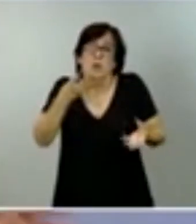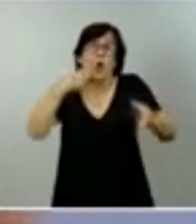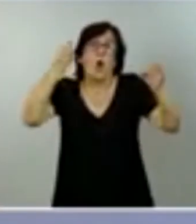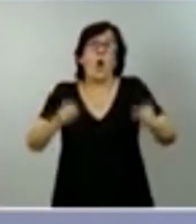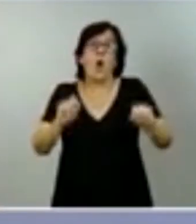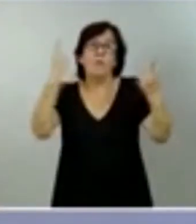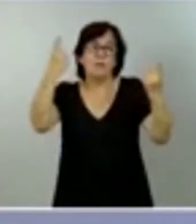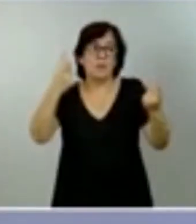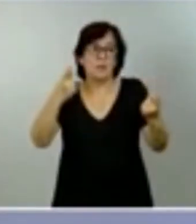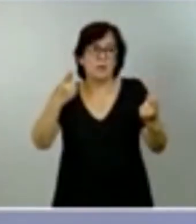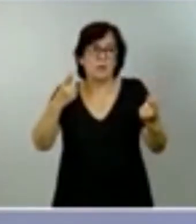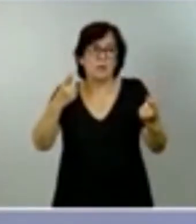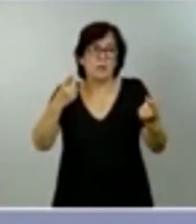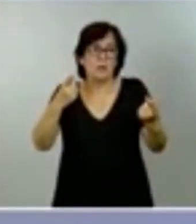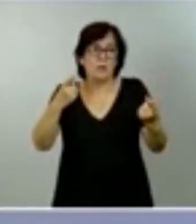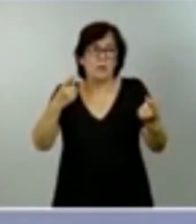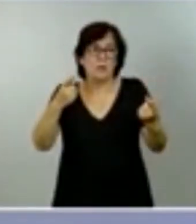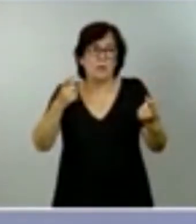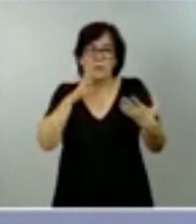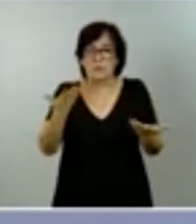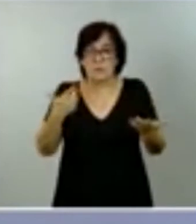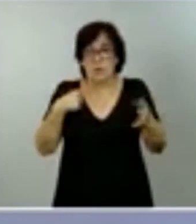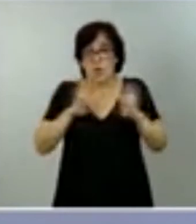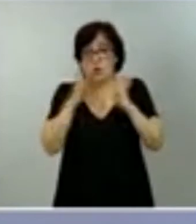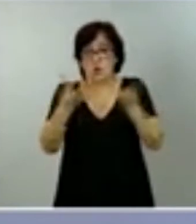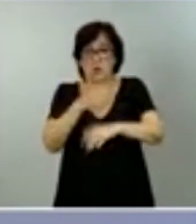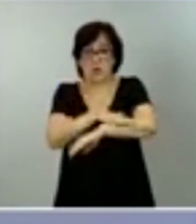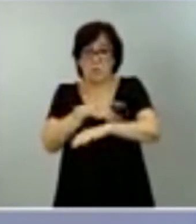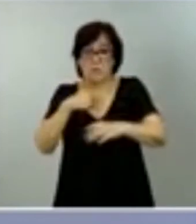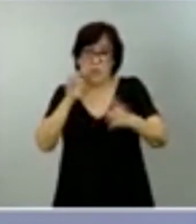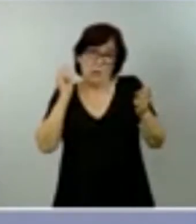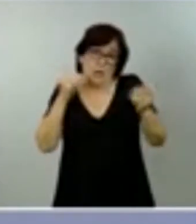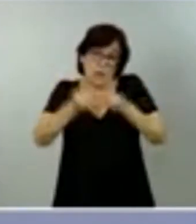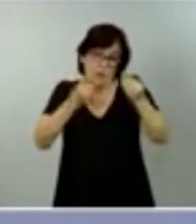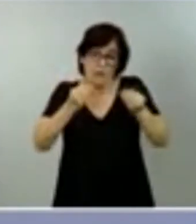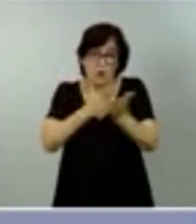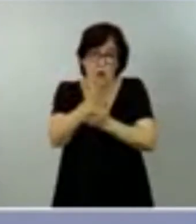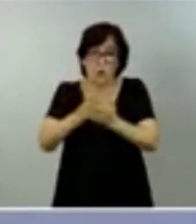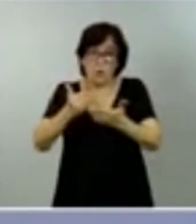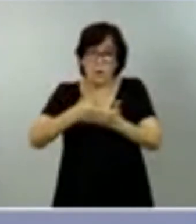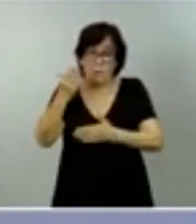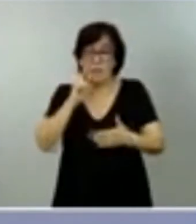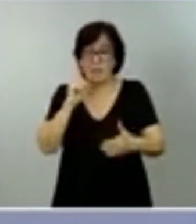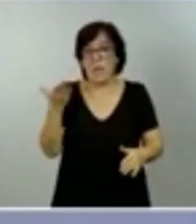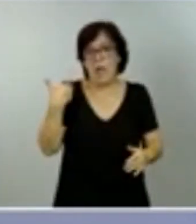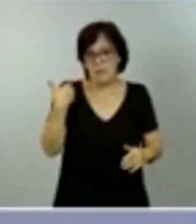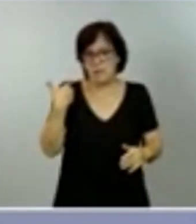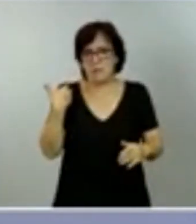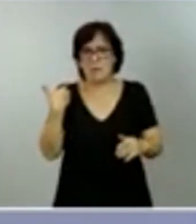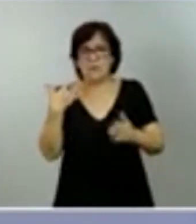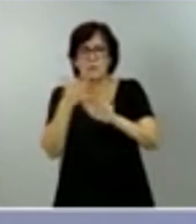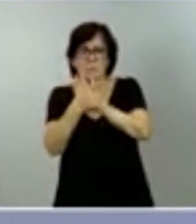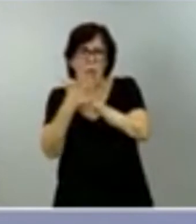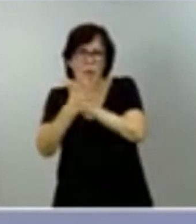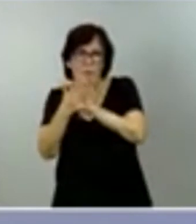que he estado en el Consejo de Ministros y ahora estoy atendiendo en la rueda de prensa. Pero efectivamente, ayer, viñable con la